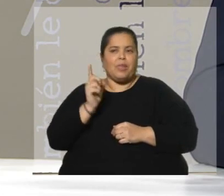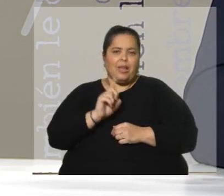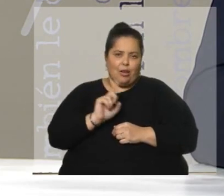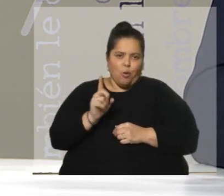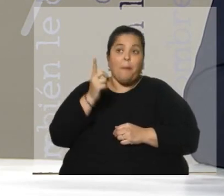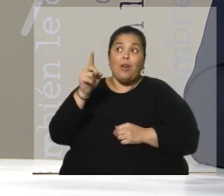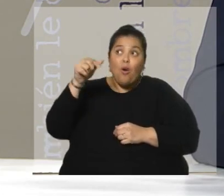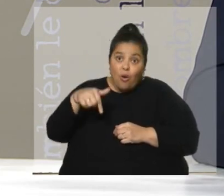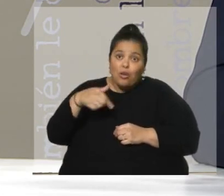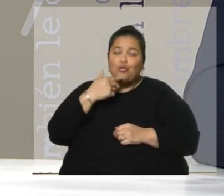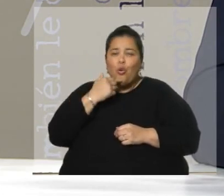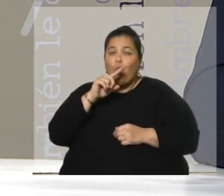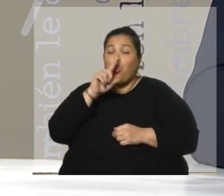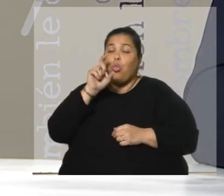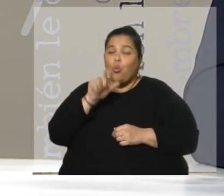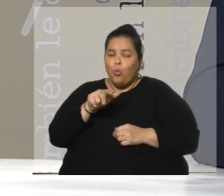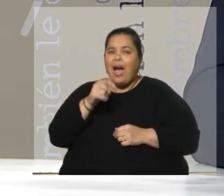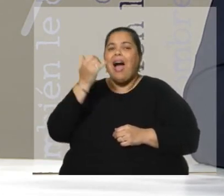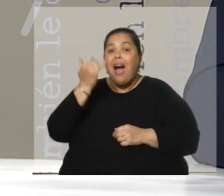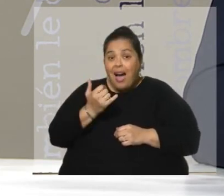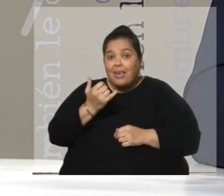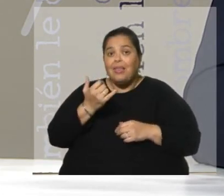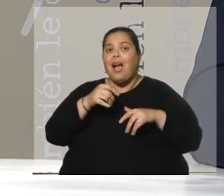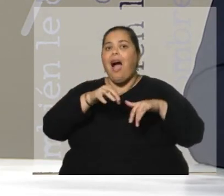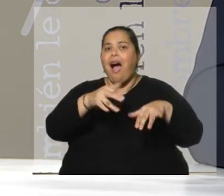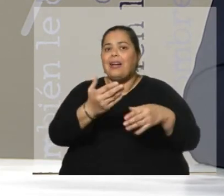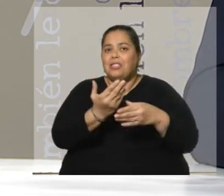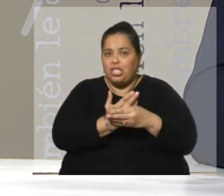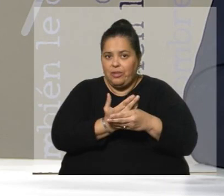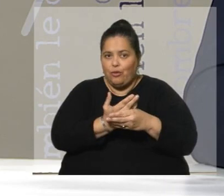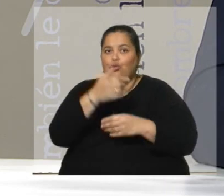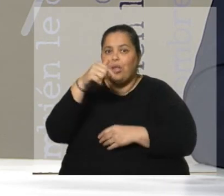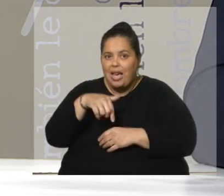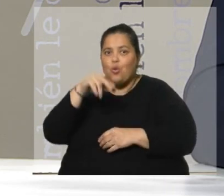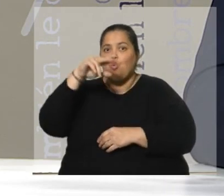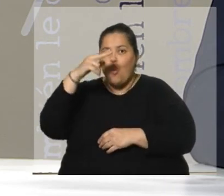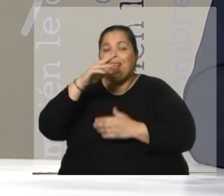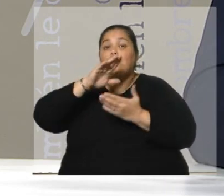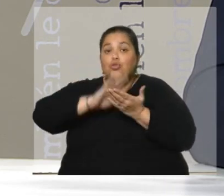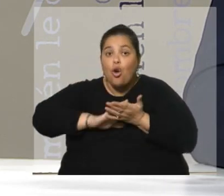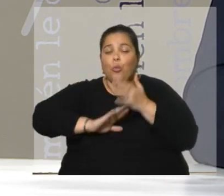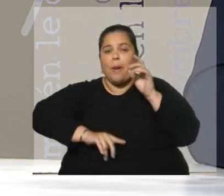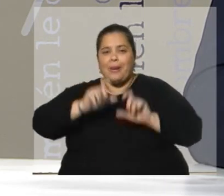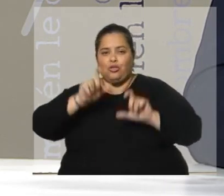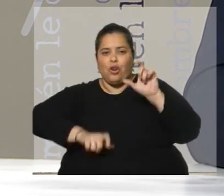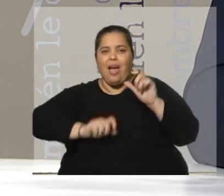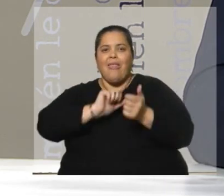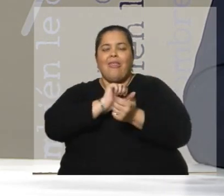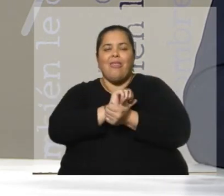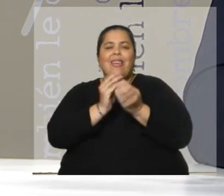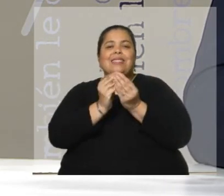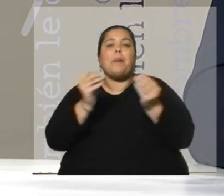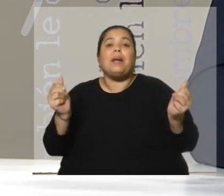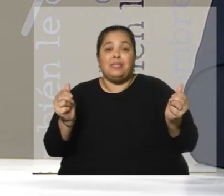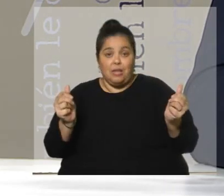planteo la duda. ¿Hay archivos en Uruguay sobre desaparecidos? Y esta pregunta me la hago a